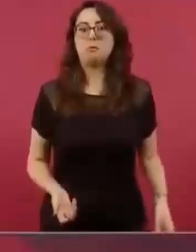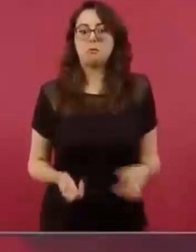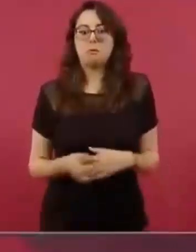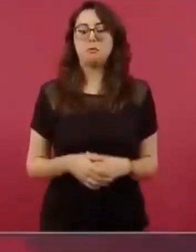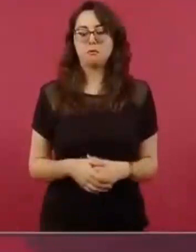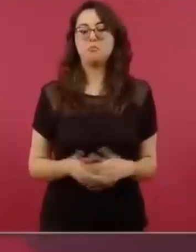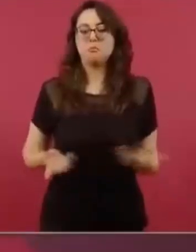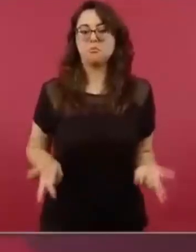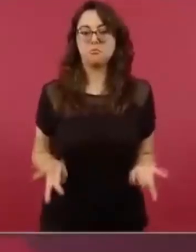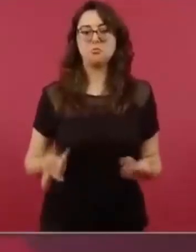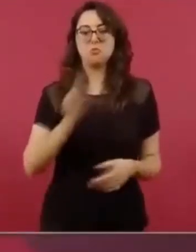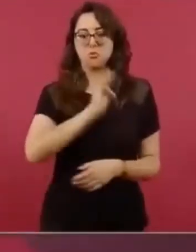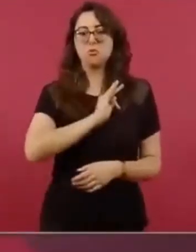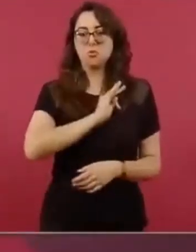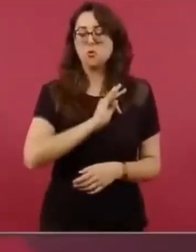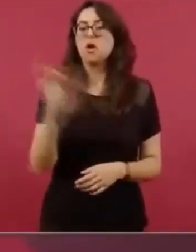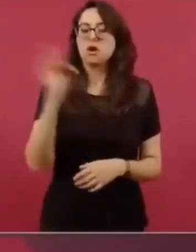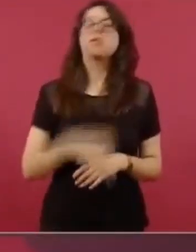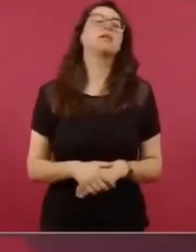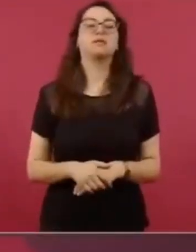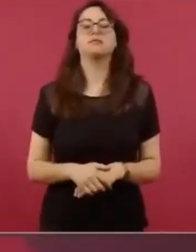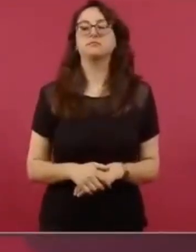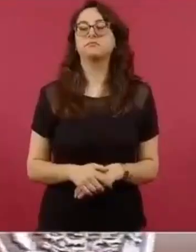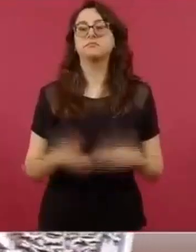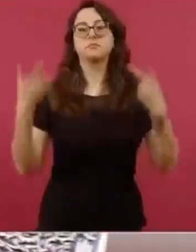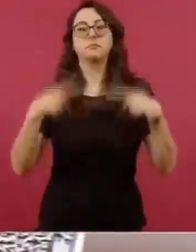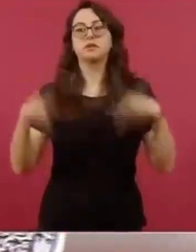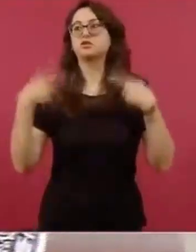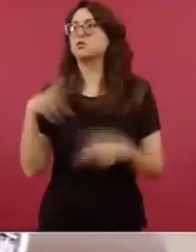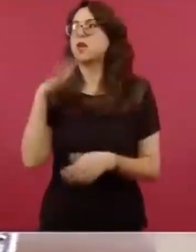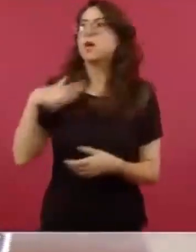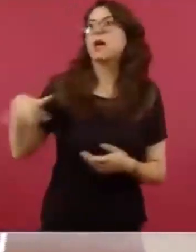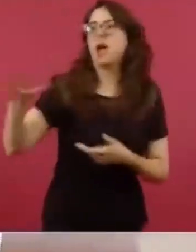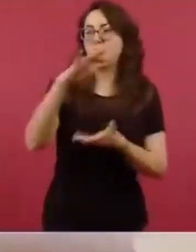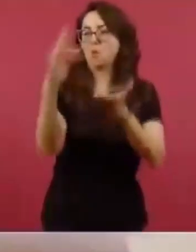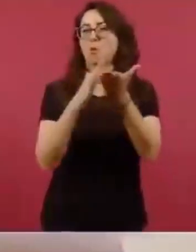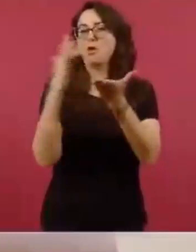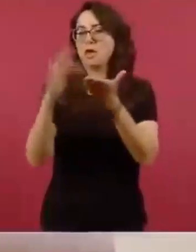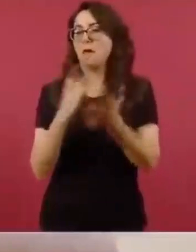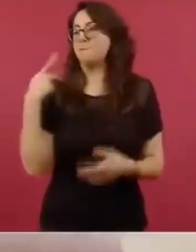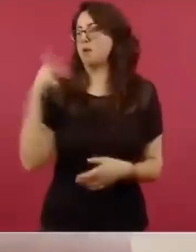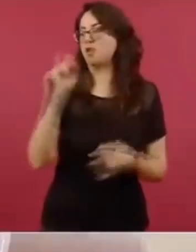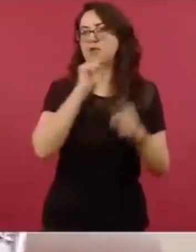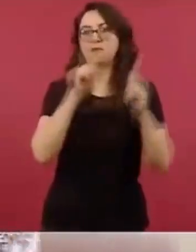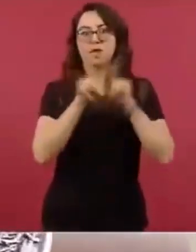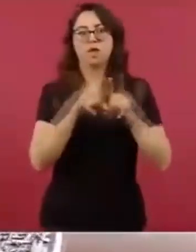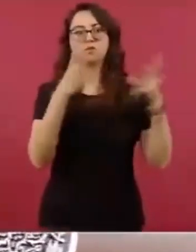mucha gente que simpatiza conmigo, pero también muchos malquerientes, pues va a tener muchos votos,